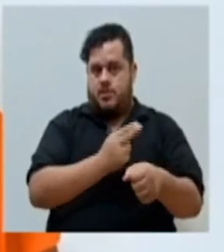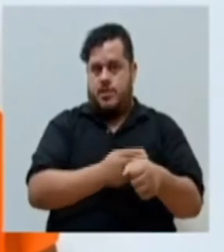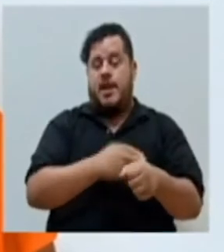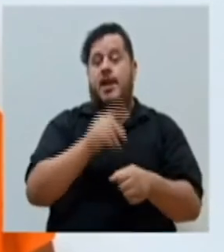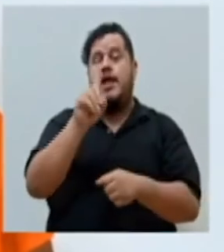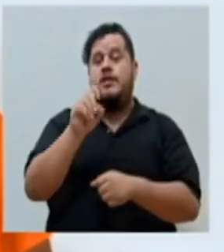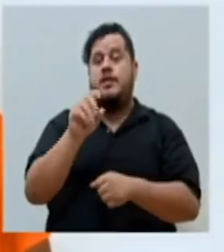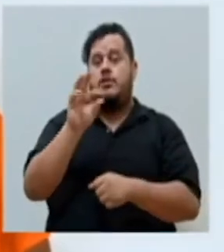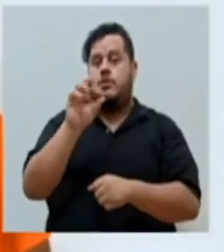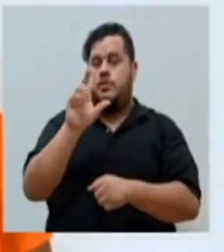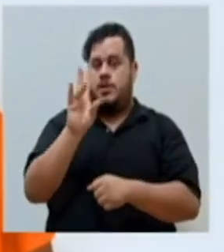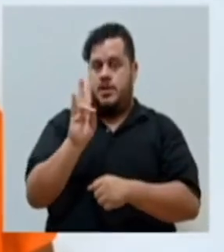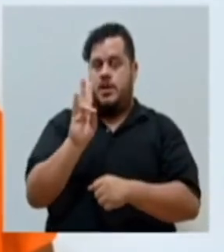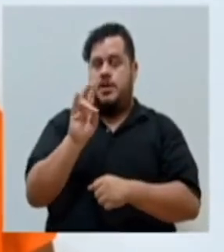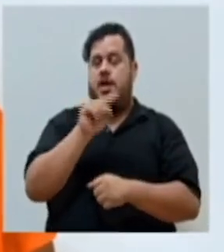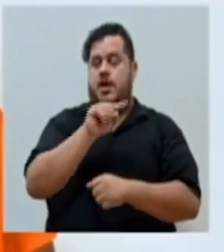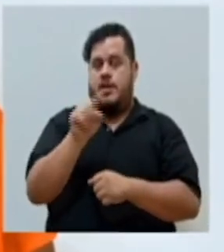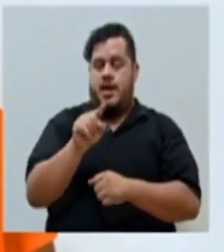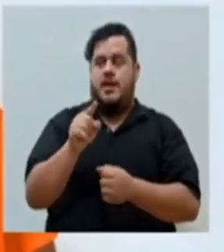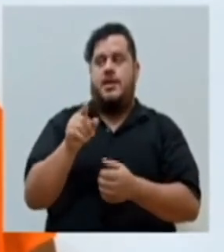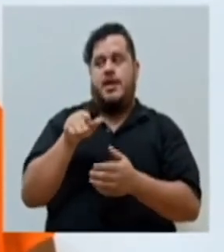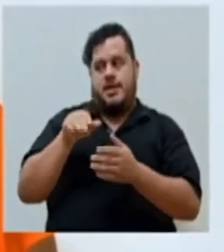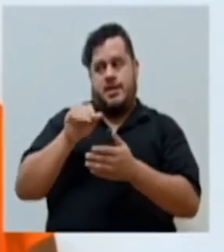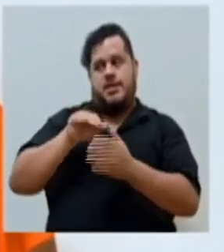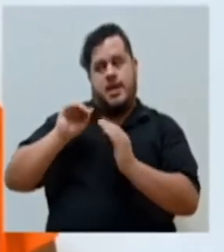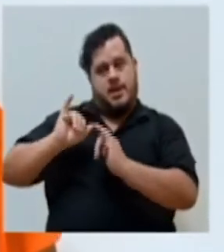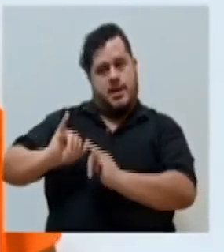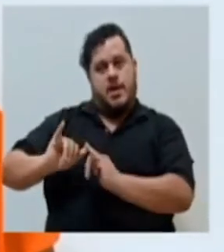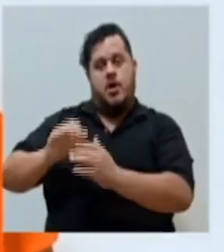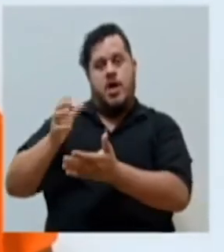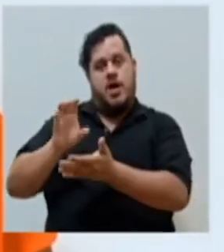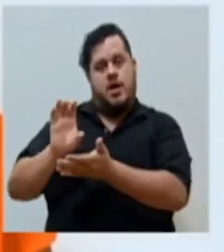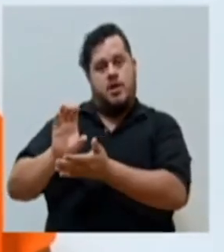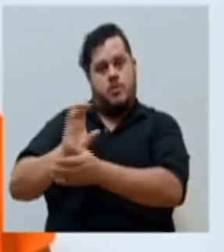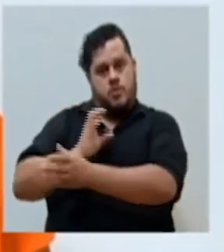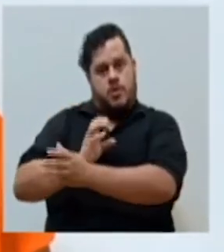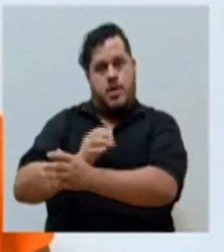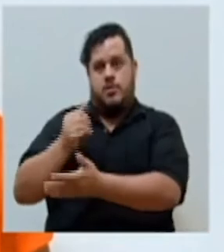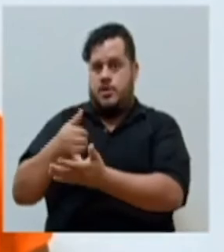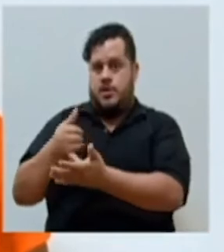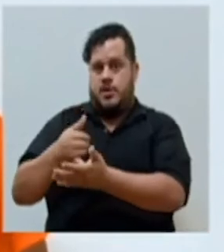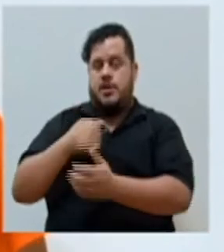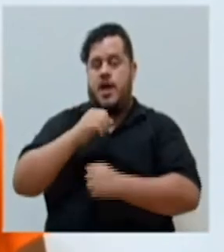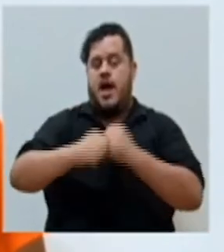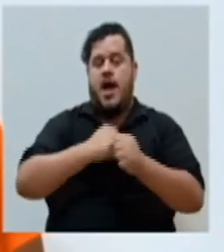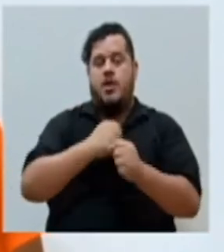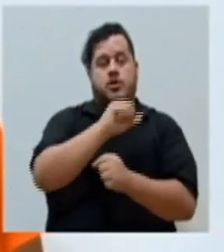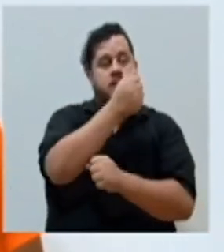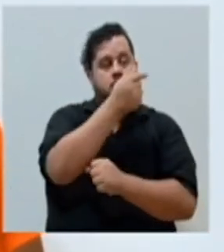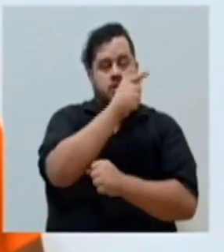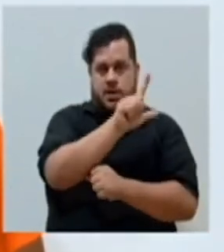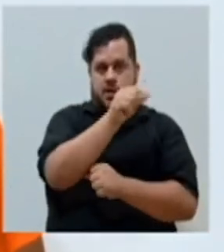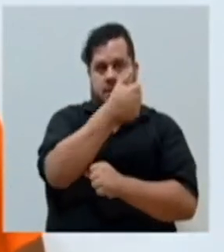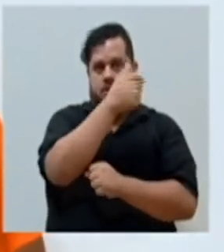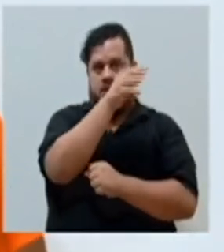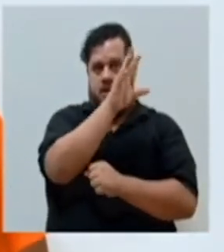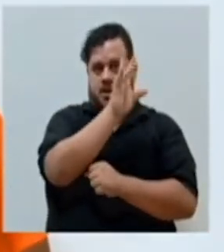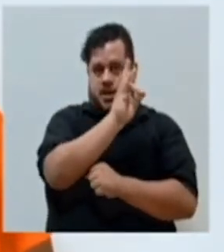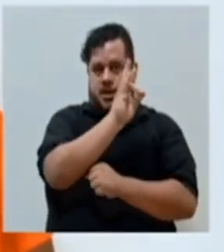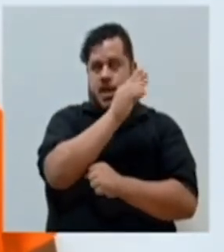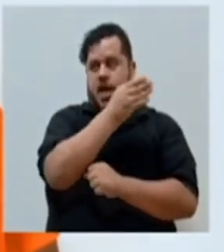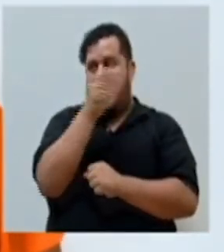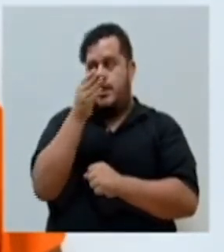de ellas en unidades de cuidados intensivos, con un rango de edad que va de los 17 a los 93 años.